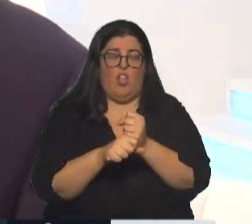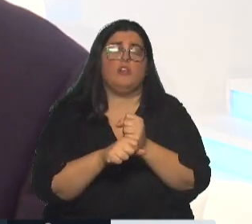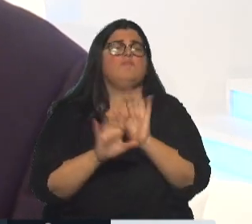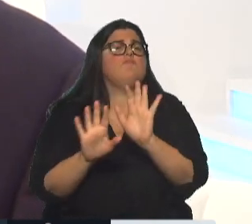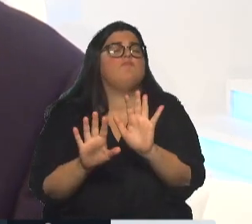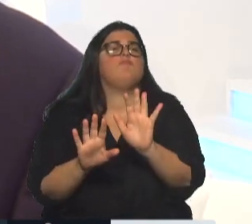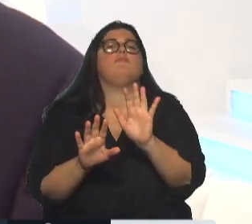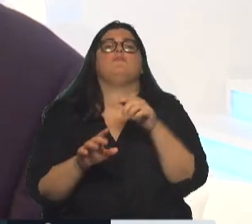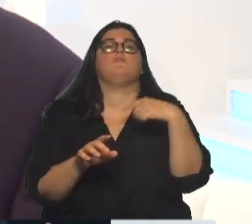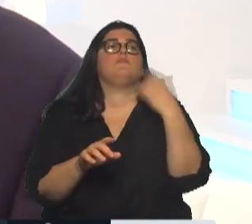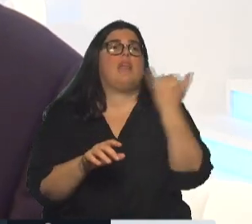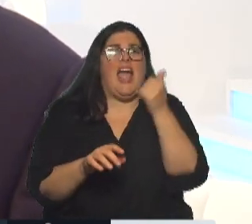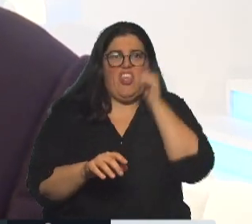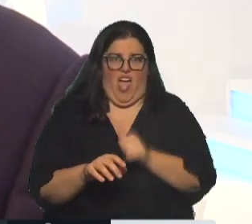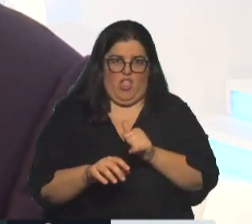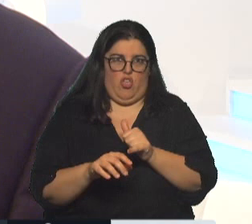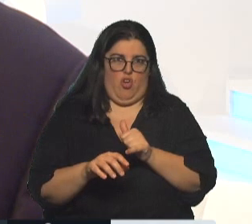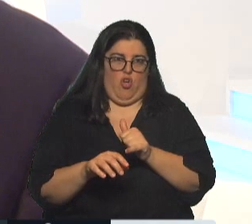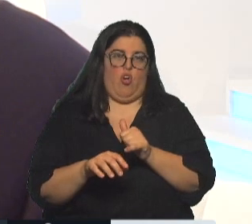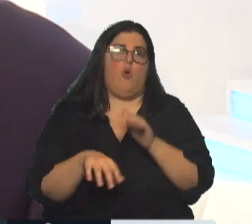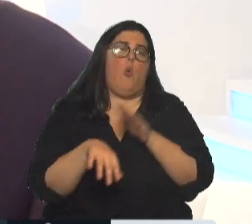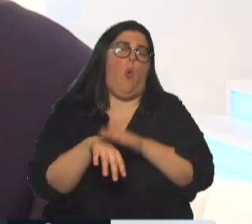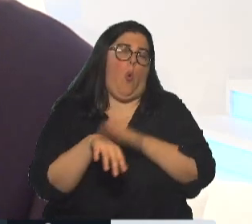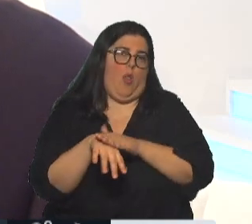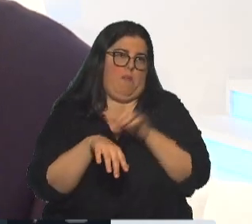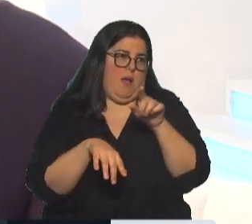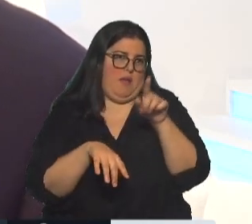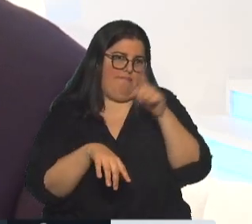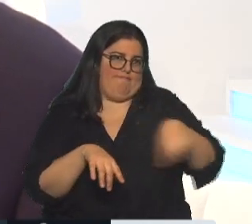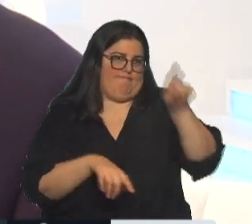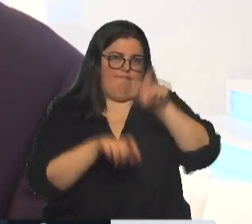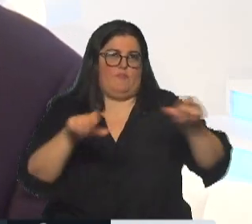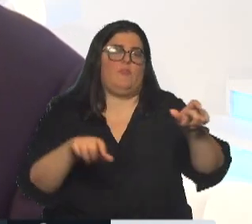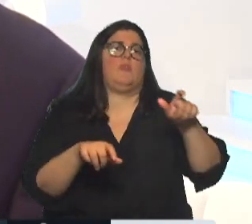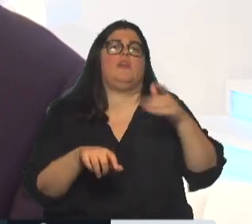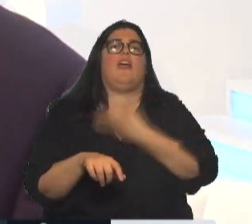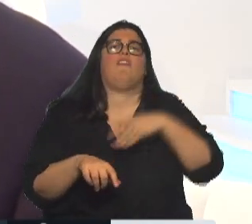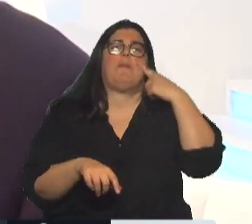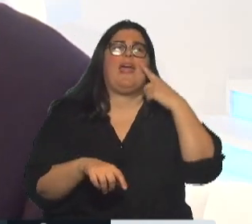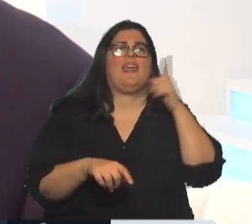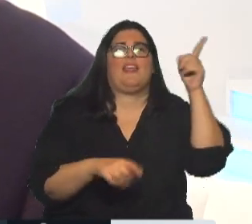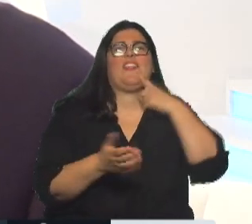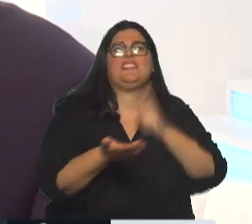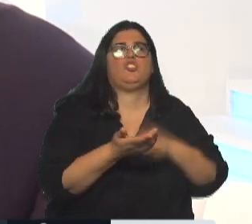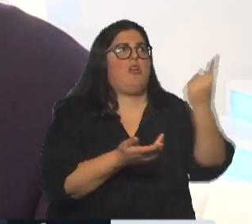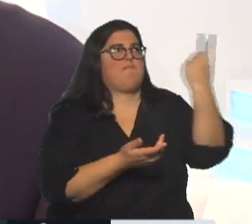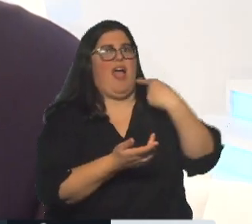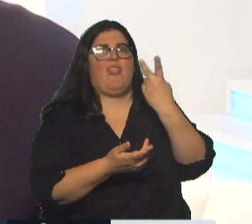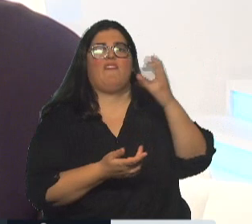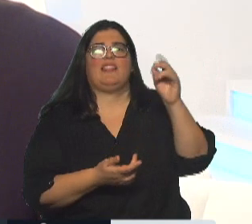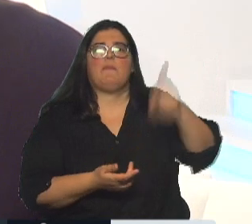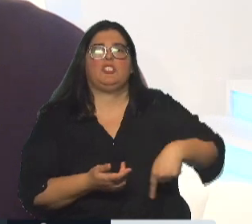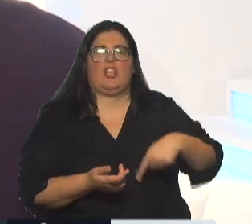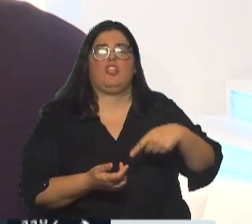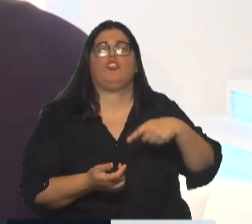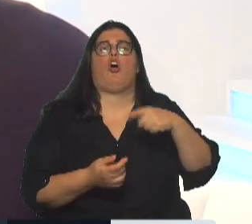el daño que hizo en el bolsillo de los argentinos la decisión del Fondo Monetario Internacional de imponernos un 20% de